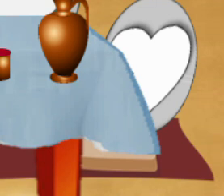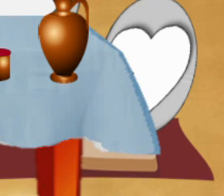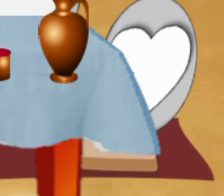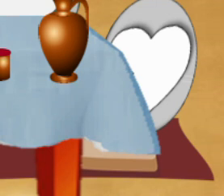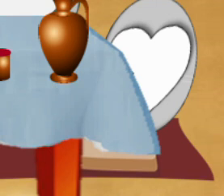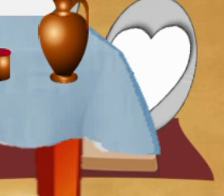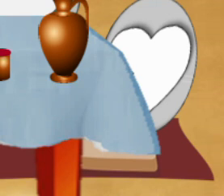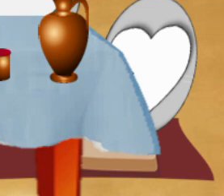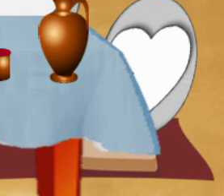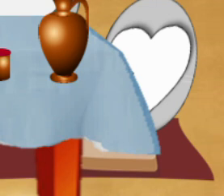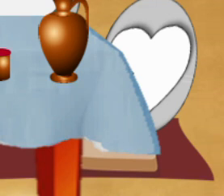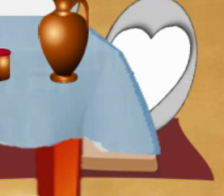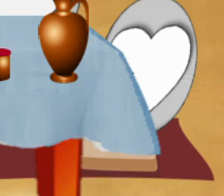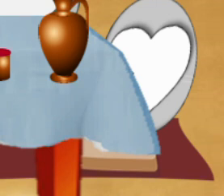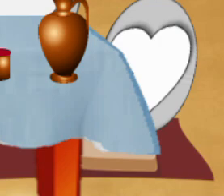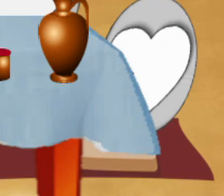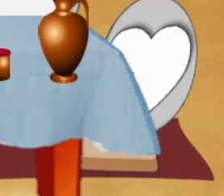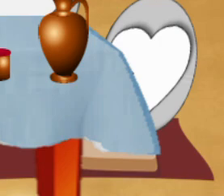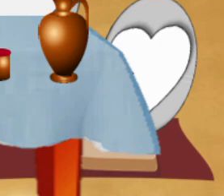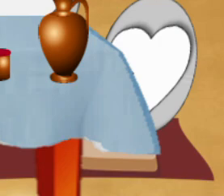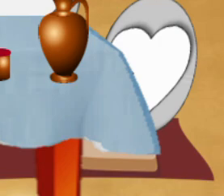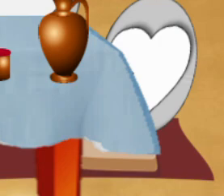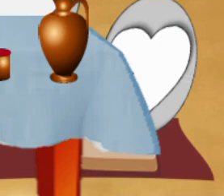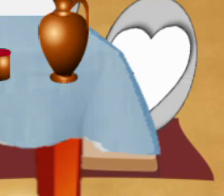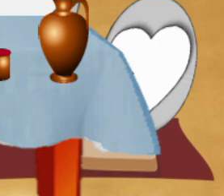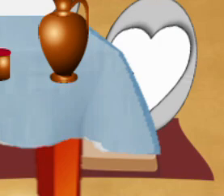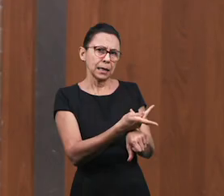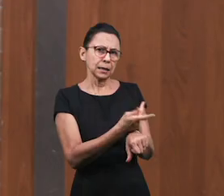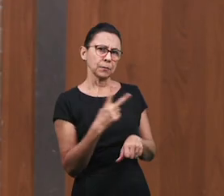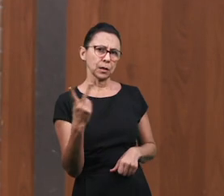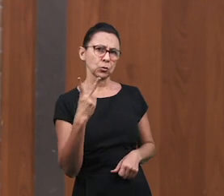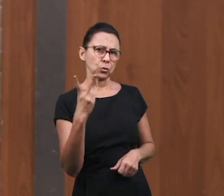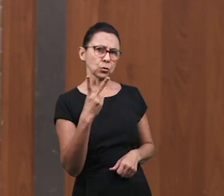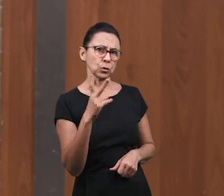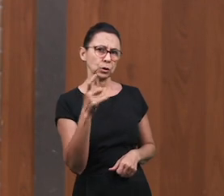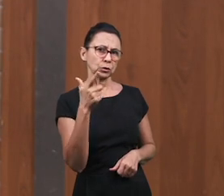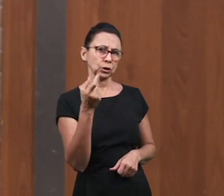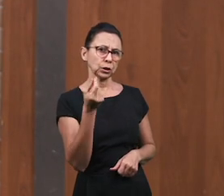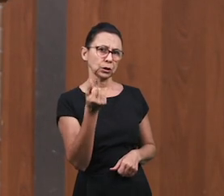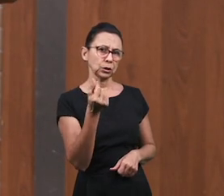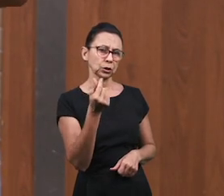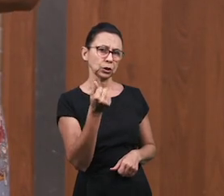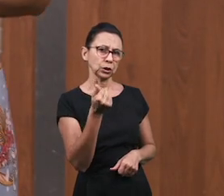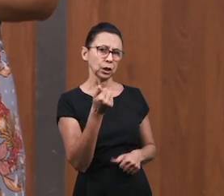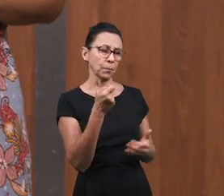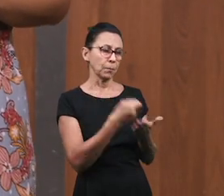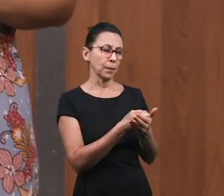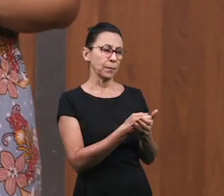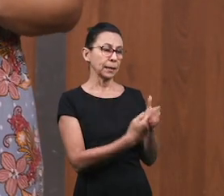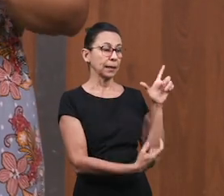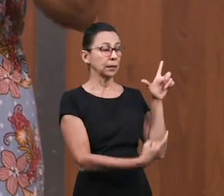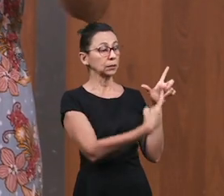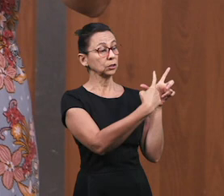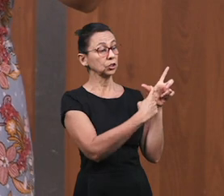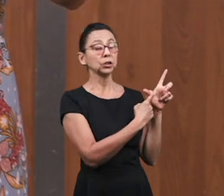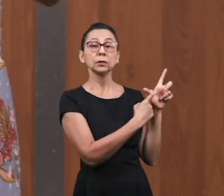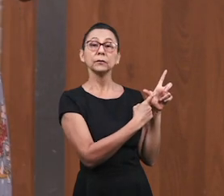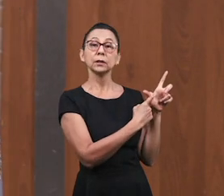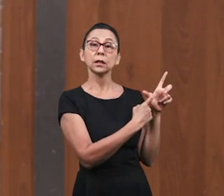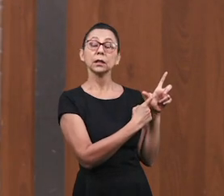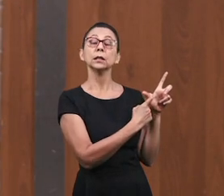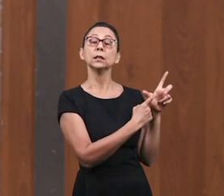Pero ninguno de los dos Tenía dinero para pagar Esa deuda Entonces el hombre